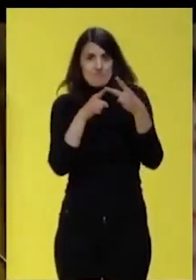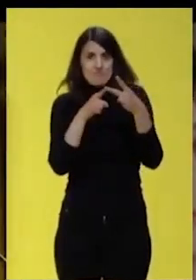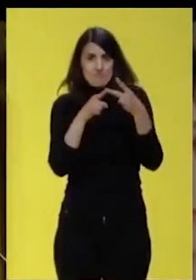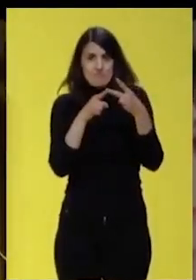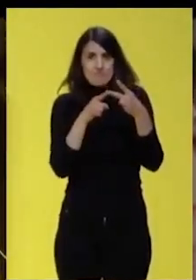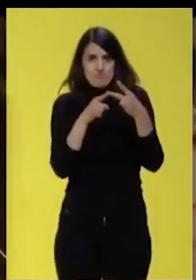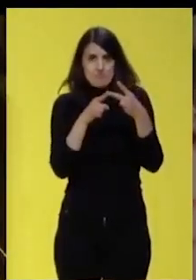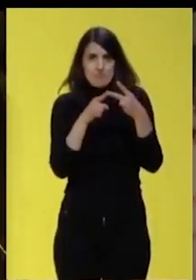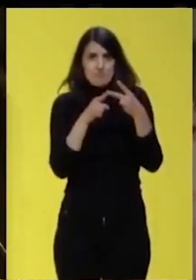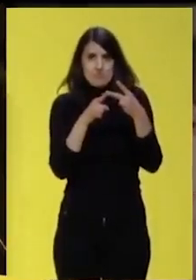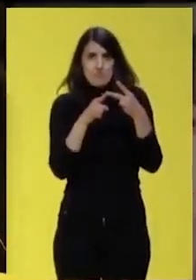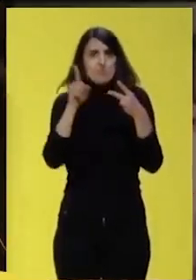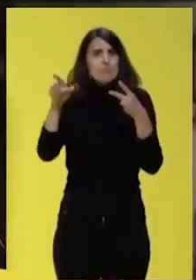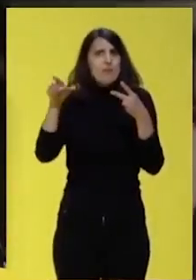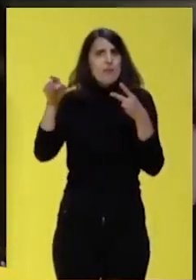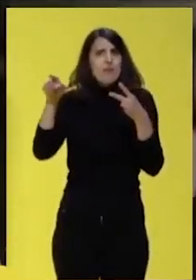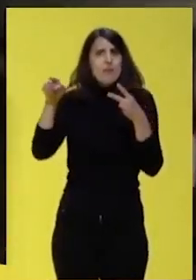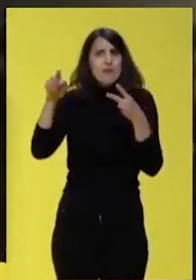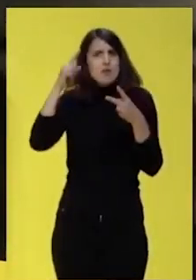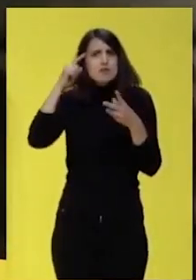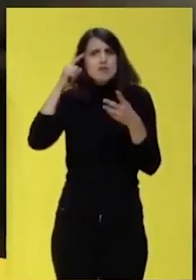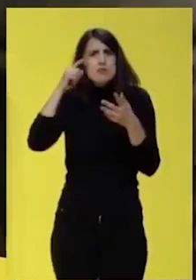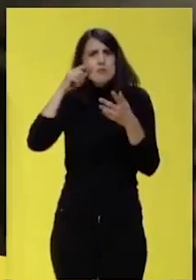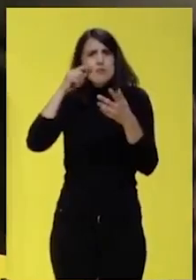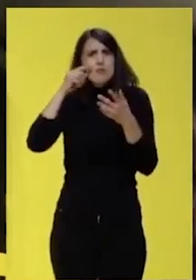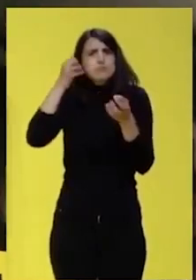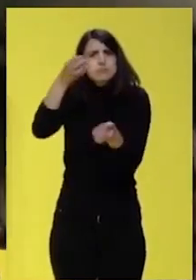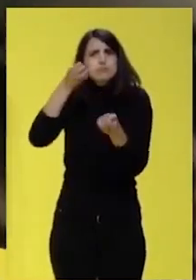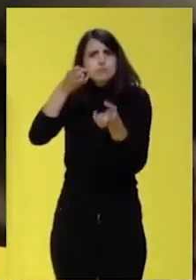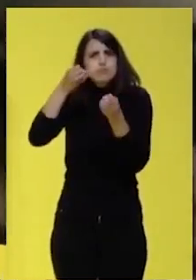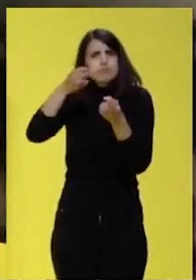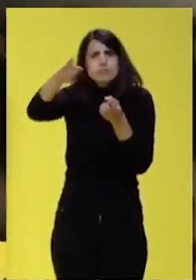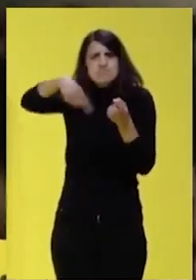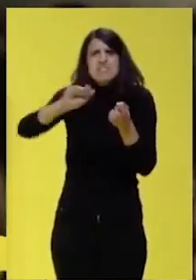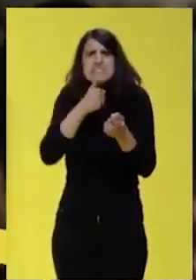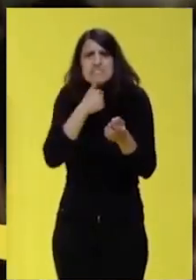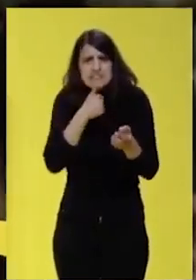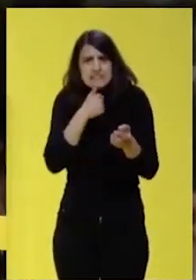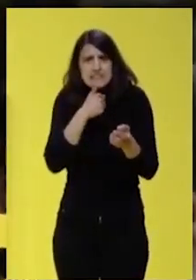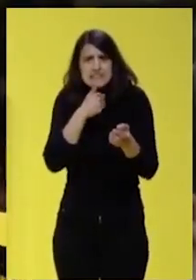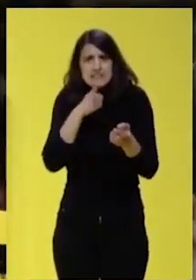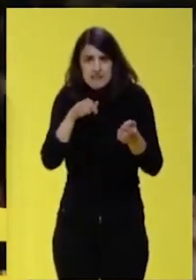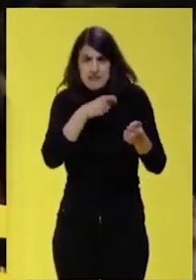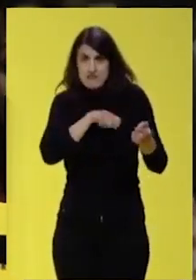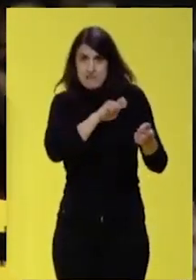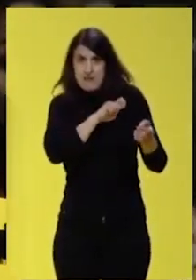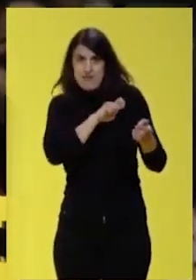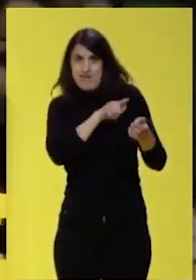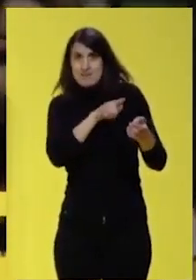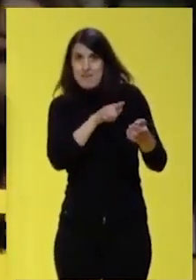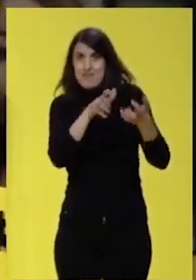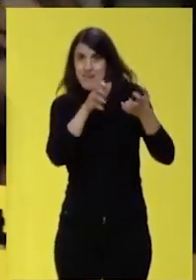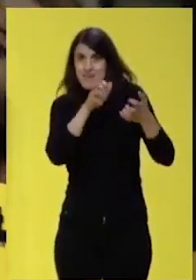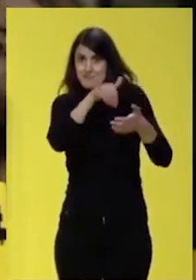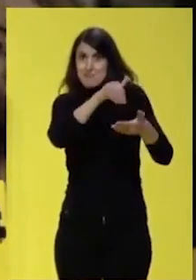que es a qué tipo de electorado se están dirigiendo. Si eso es lo que da votos en España, ¿qué podemos